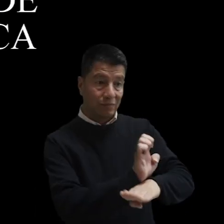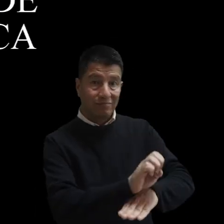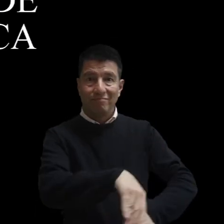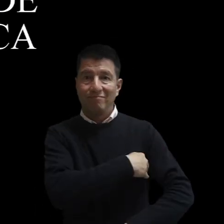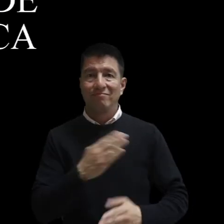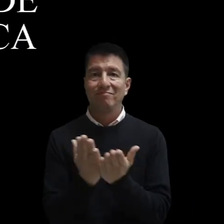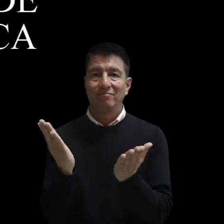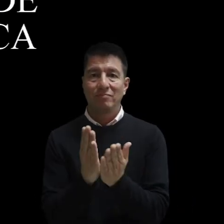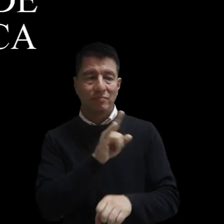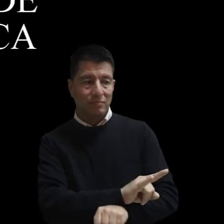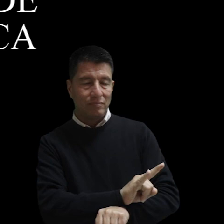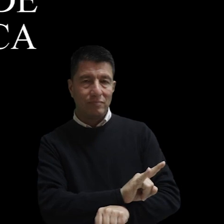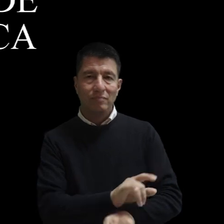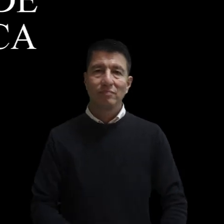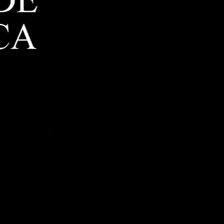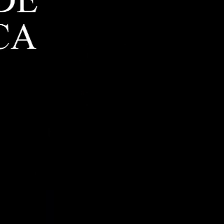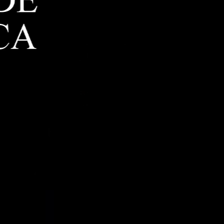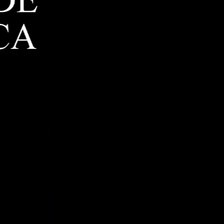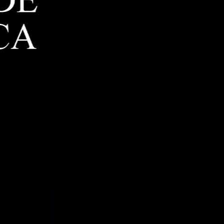Institución sujeta a inspección y vigilancia por el Ministerio de Educación Nacional. el